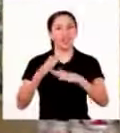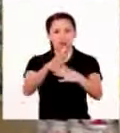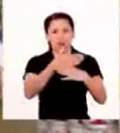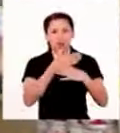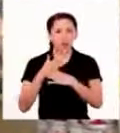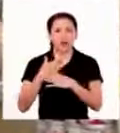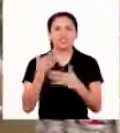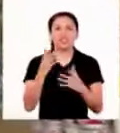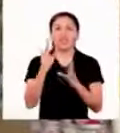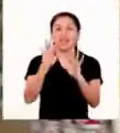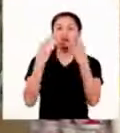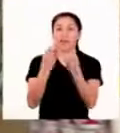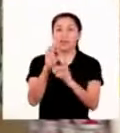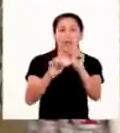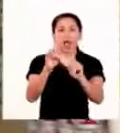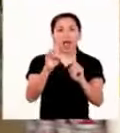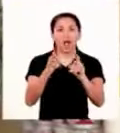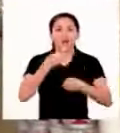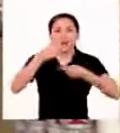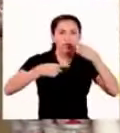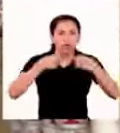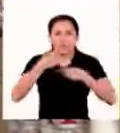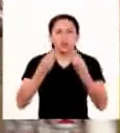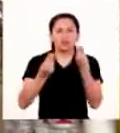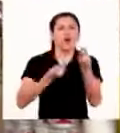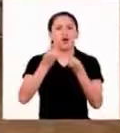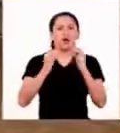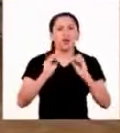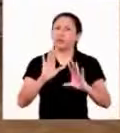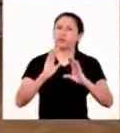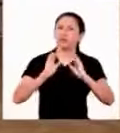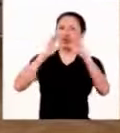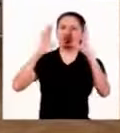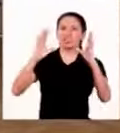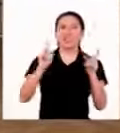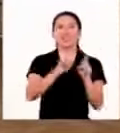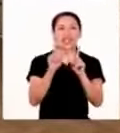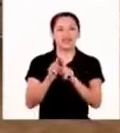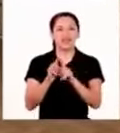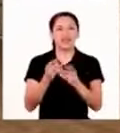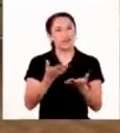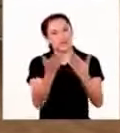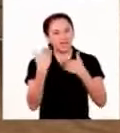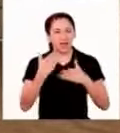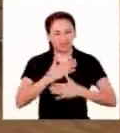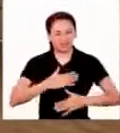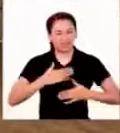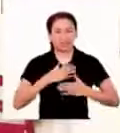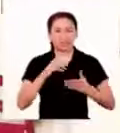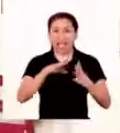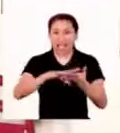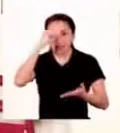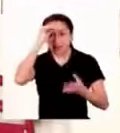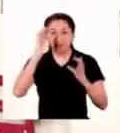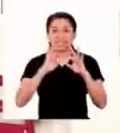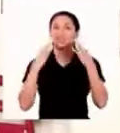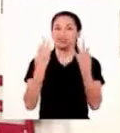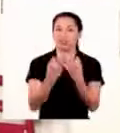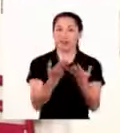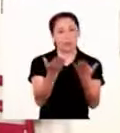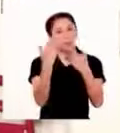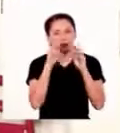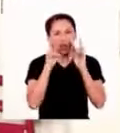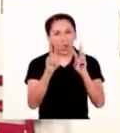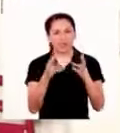las familias nos cuentan de su día a día. Vamos a divertirnos y aprender en familia. Veamos qué